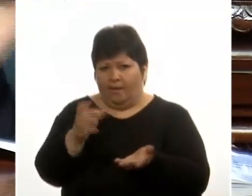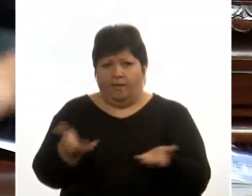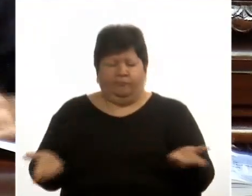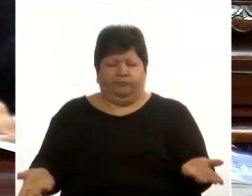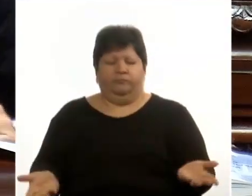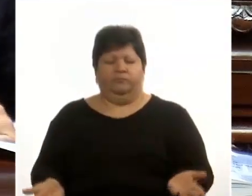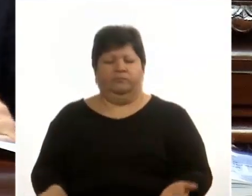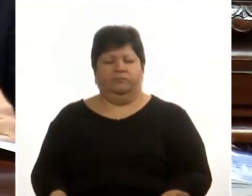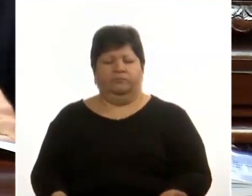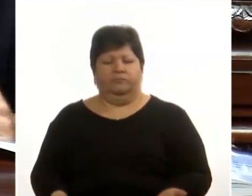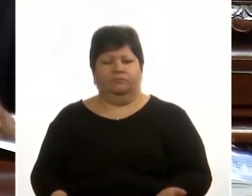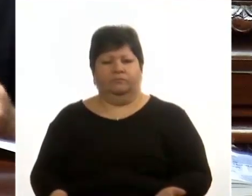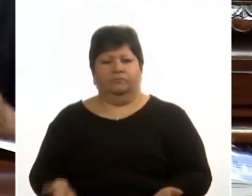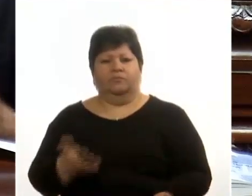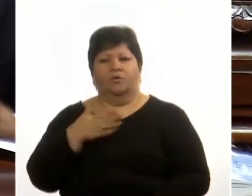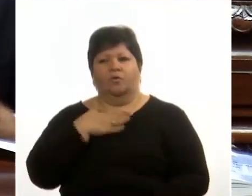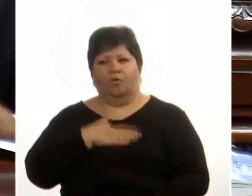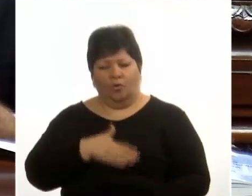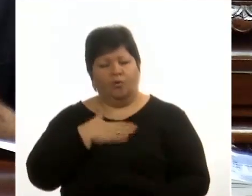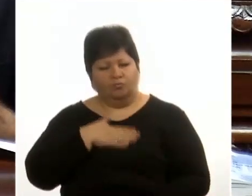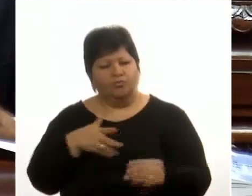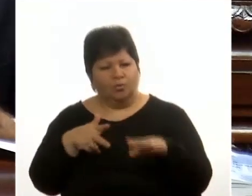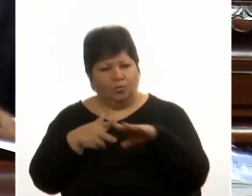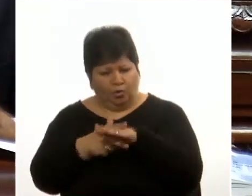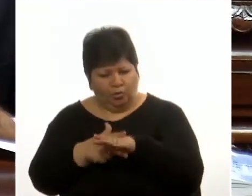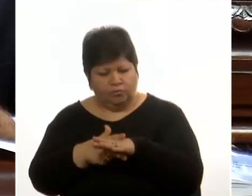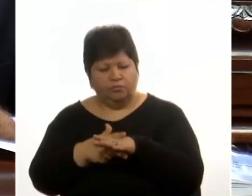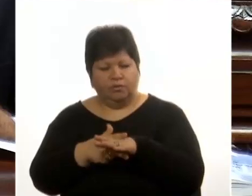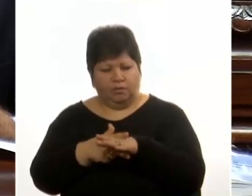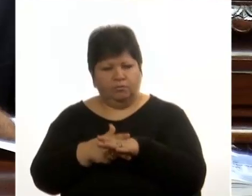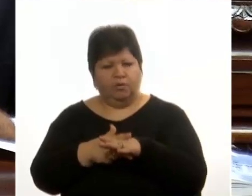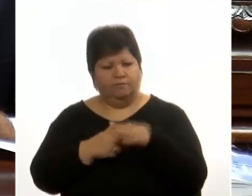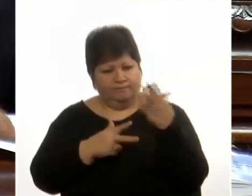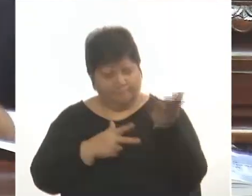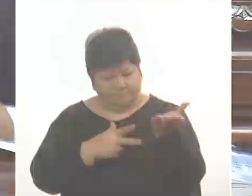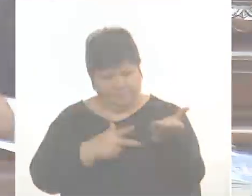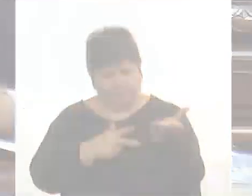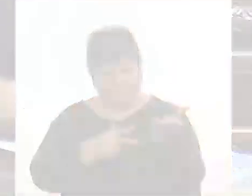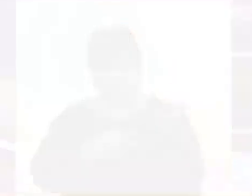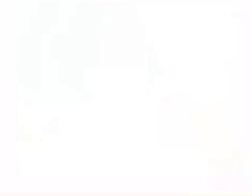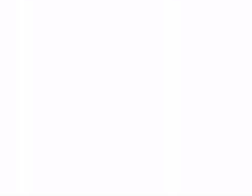Con mucho gusto le concedo la interrupción. ¡Gracias! ¡Gracias!